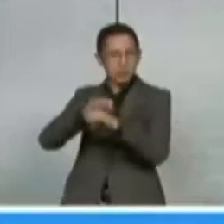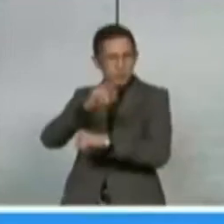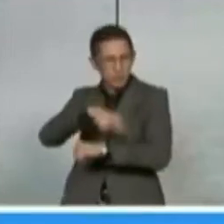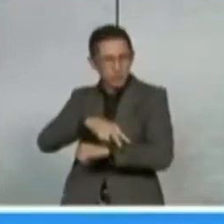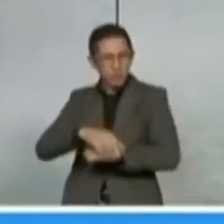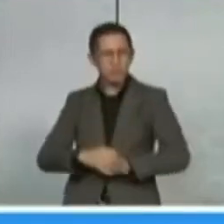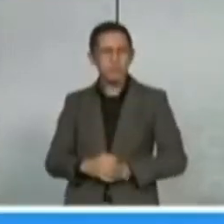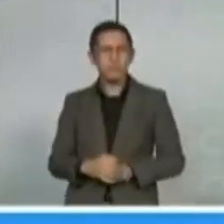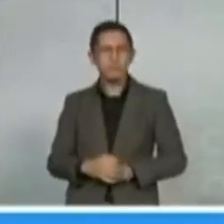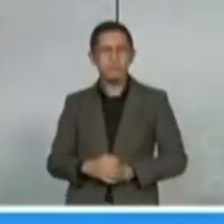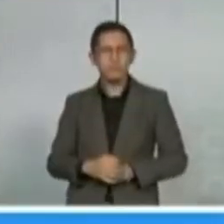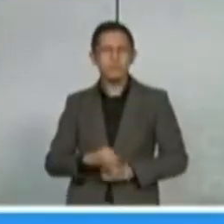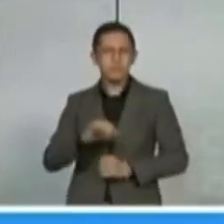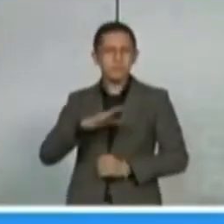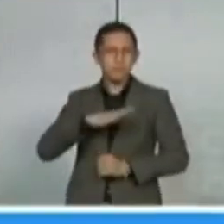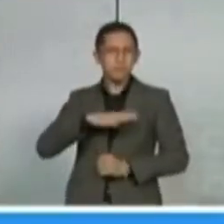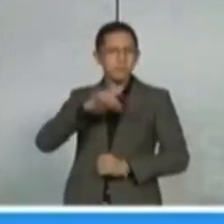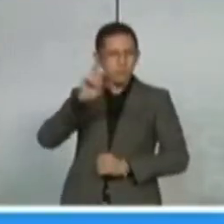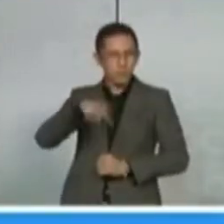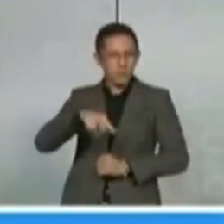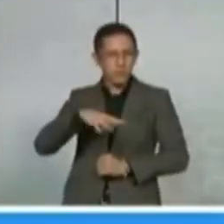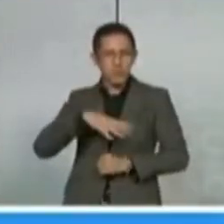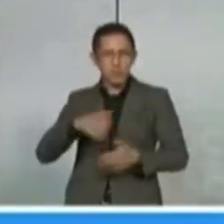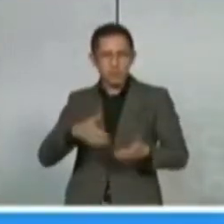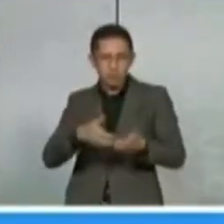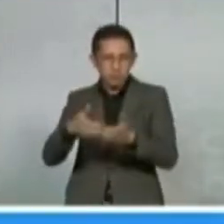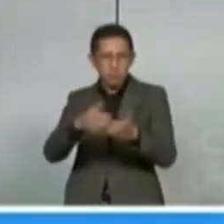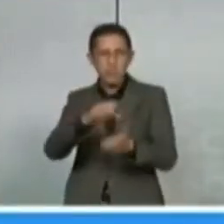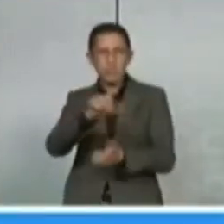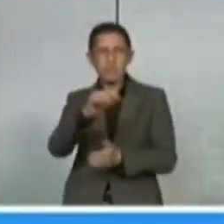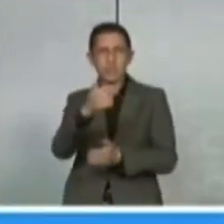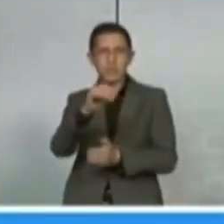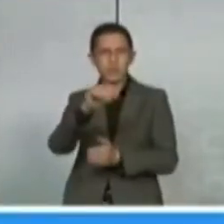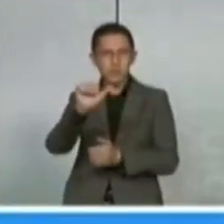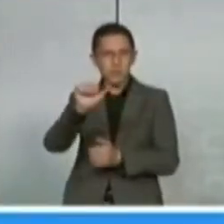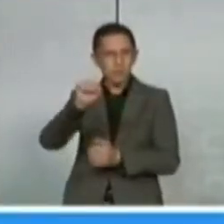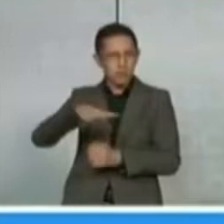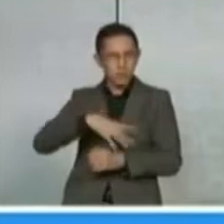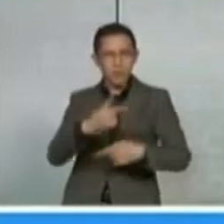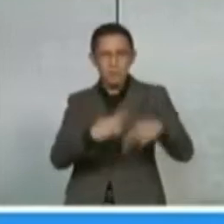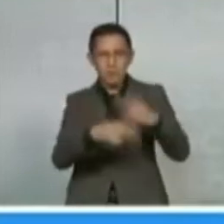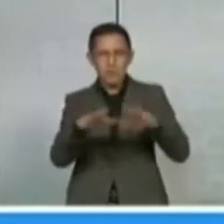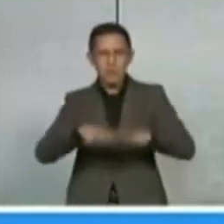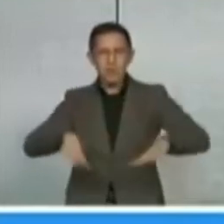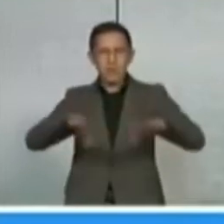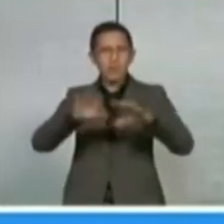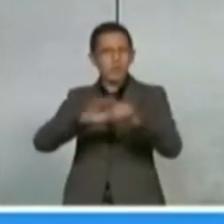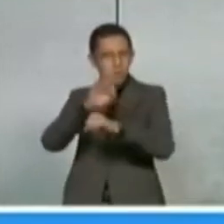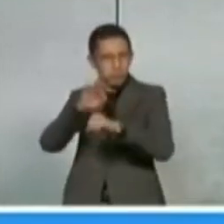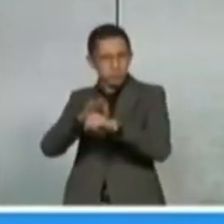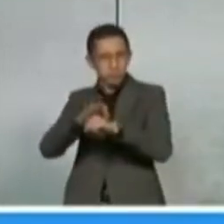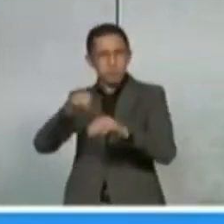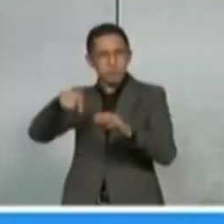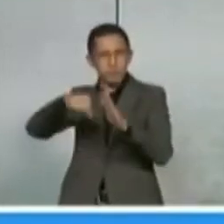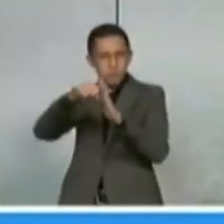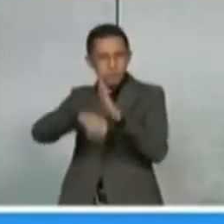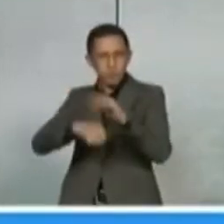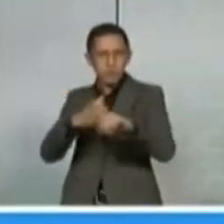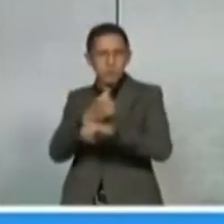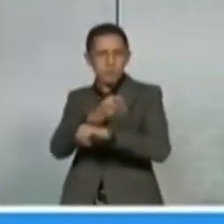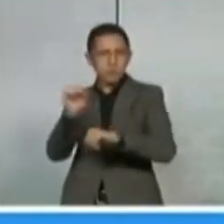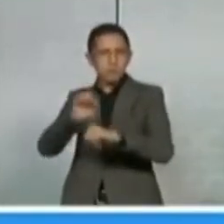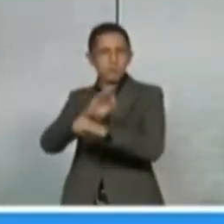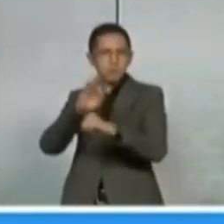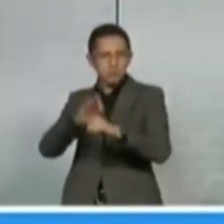El canal de Zaragoza representa un tema muy interesante y muy importante para la zona sur del estado.